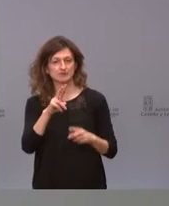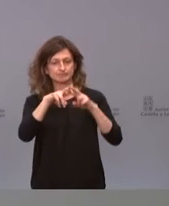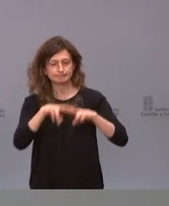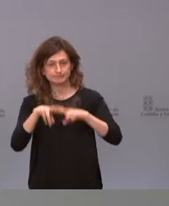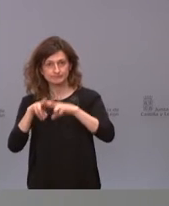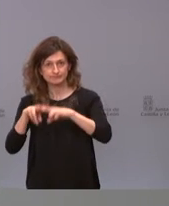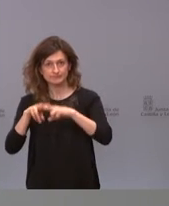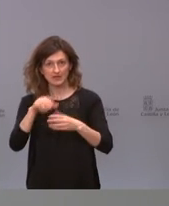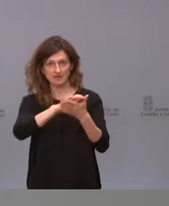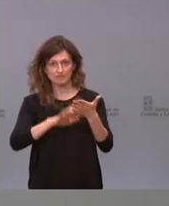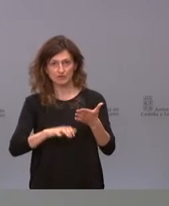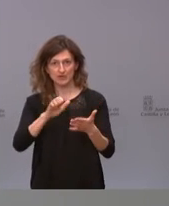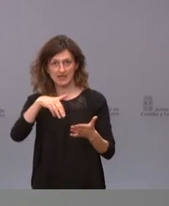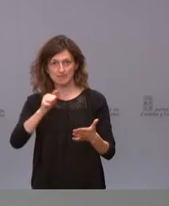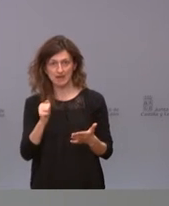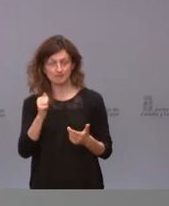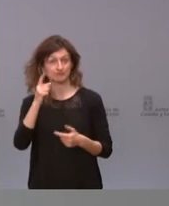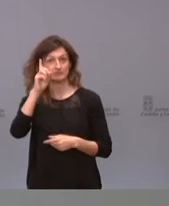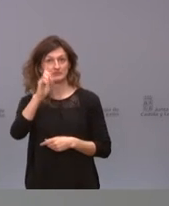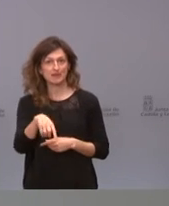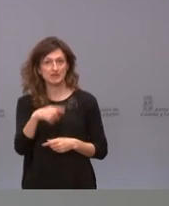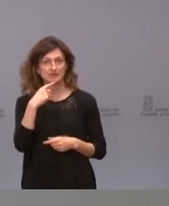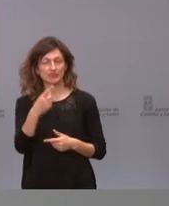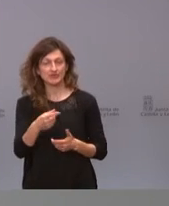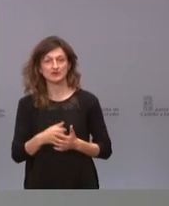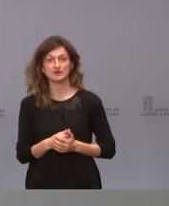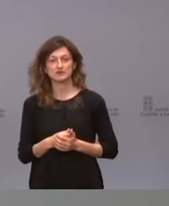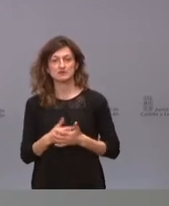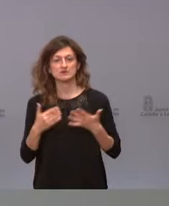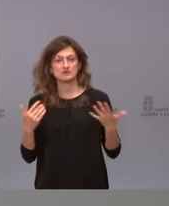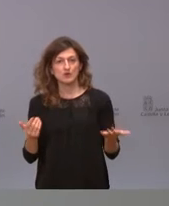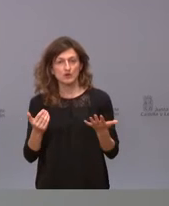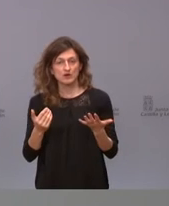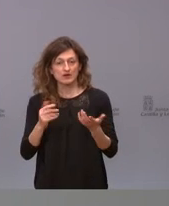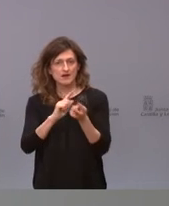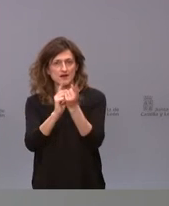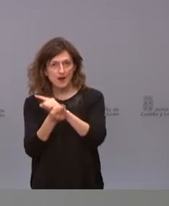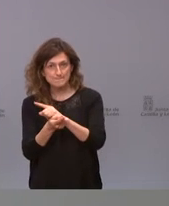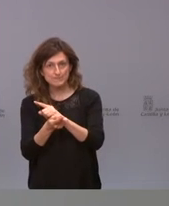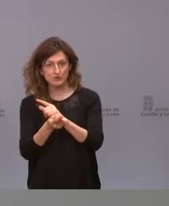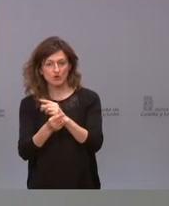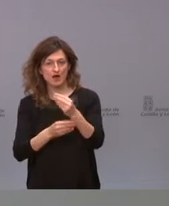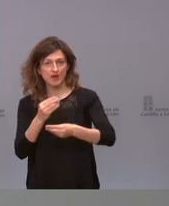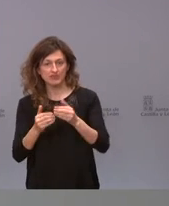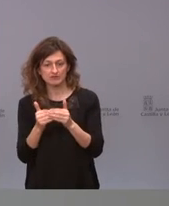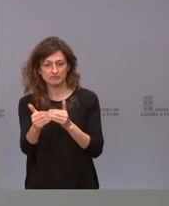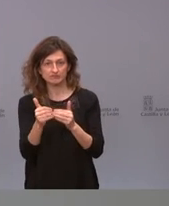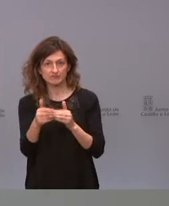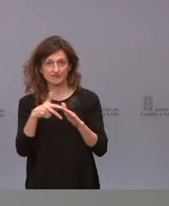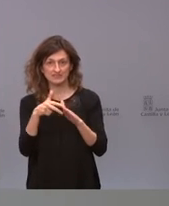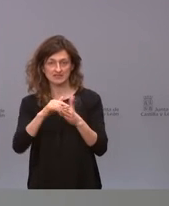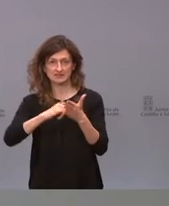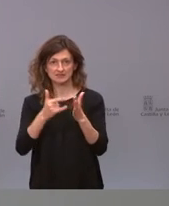el informe de la EMA y estableciendo cuál va a ser el cambio que se va a hacer en la ficha técnica